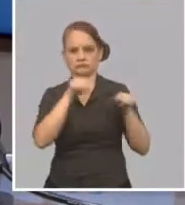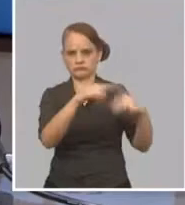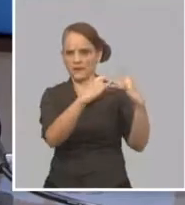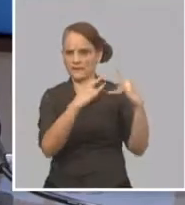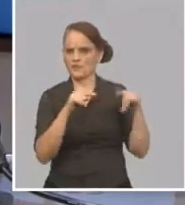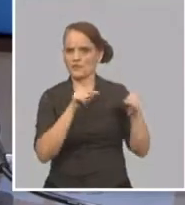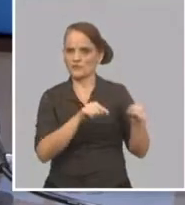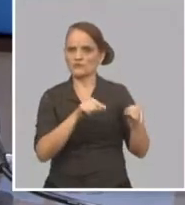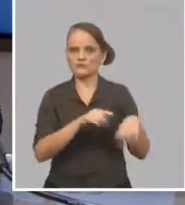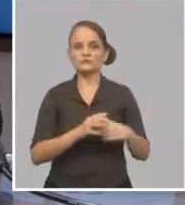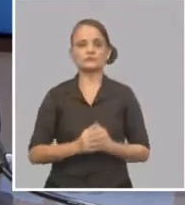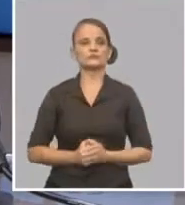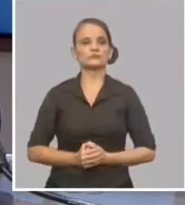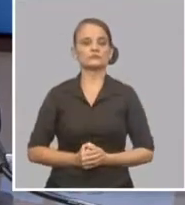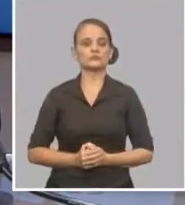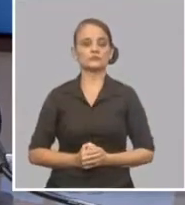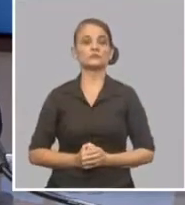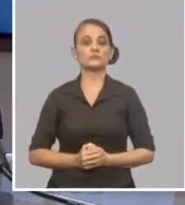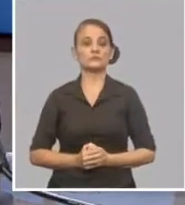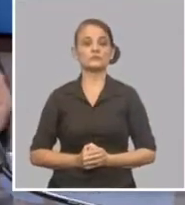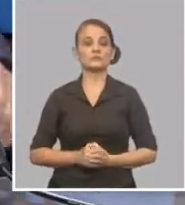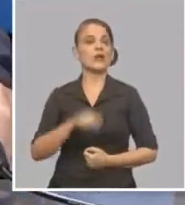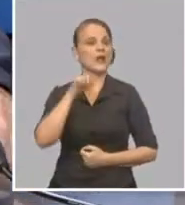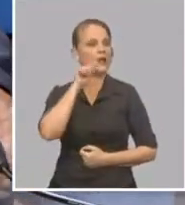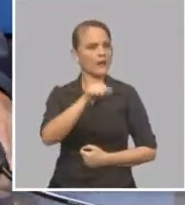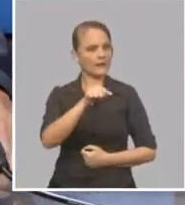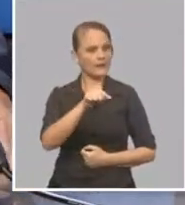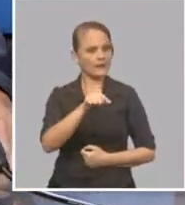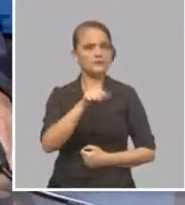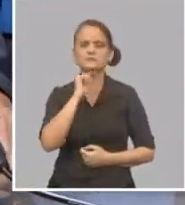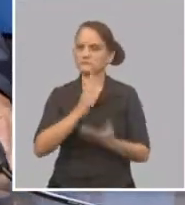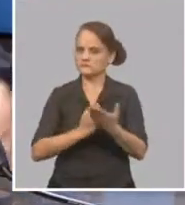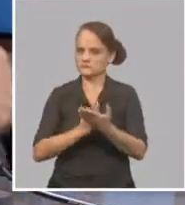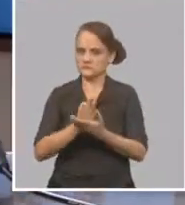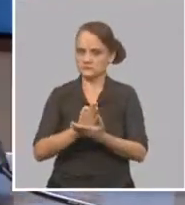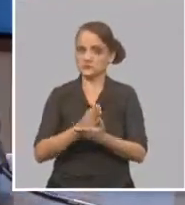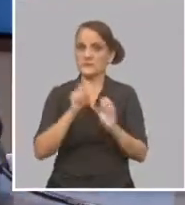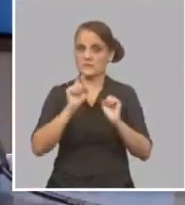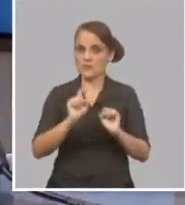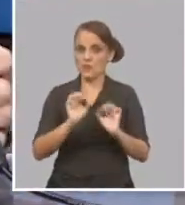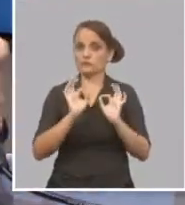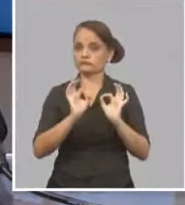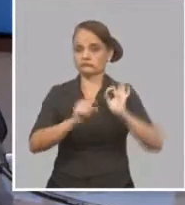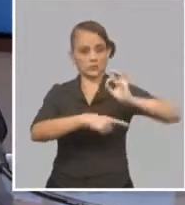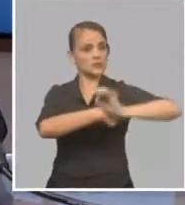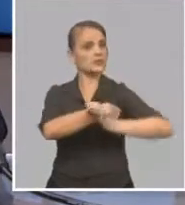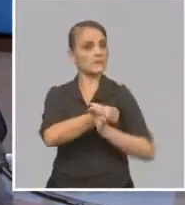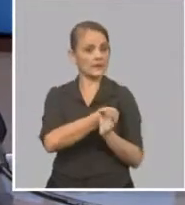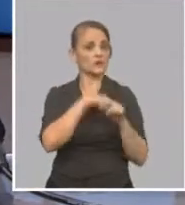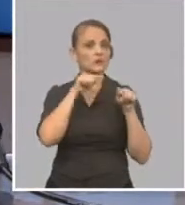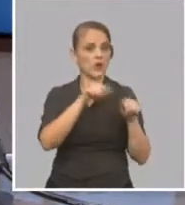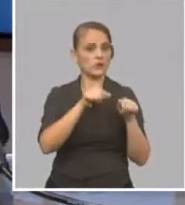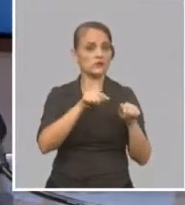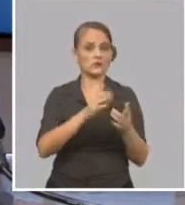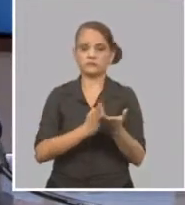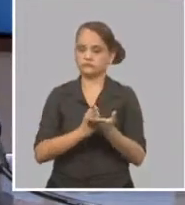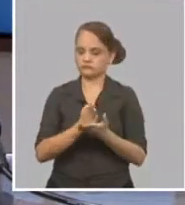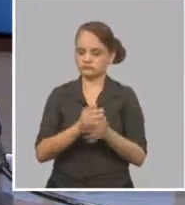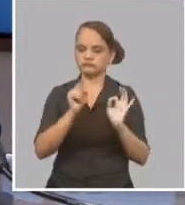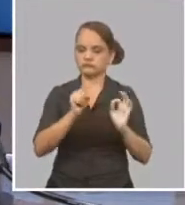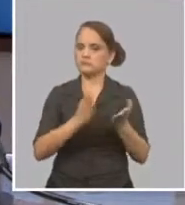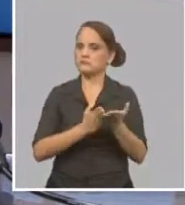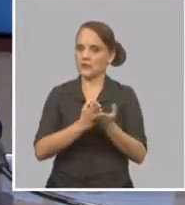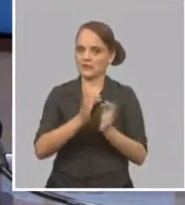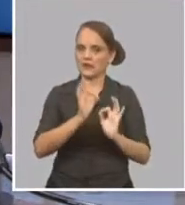mantener la medición temporal, la medición de la temperatura corporal, la toma de la